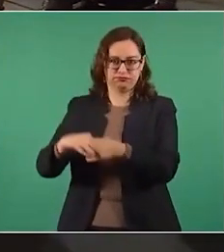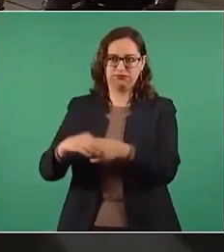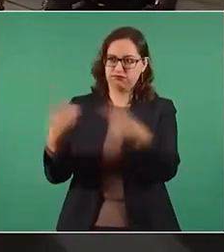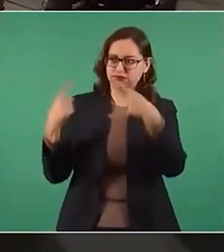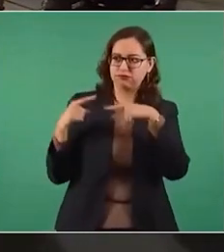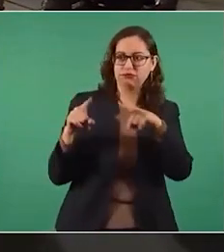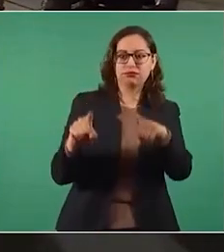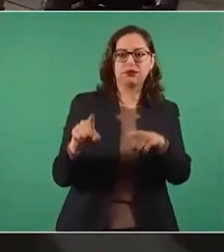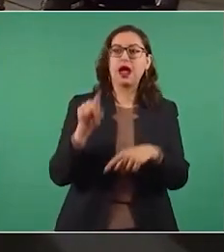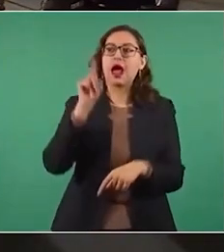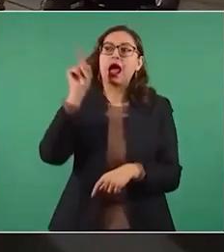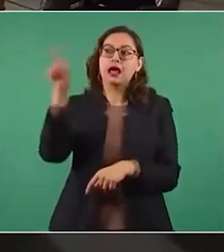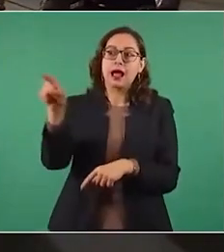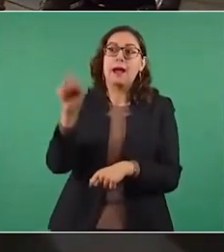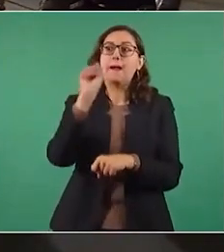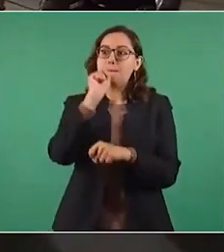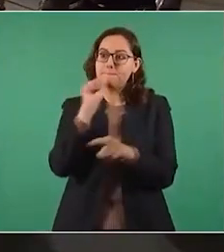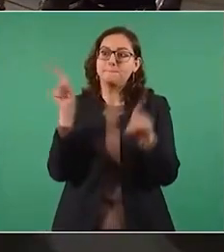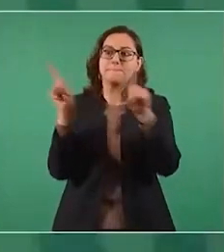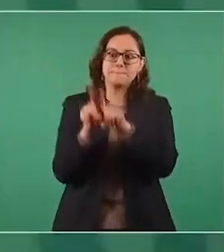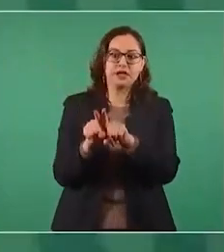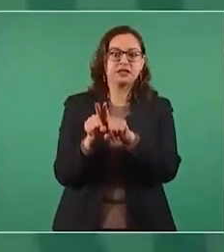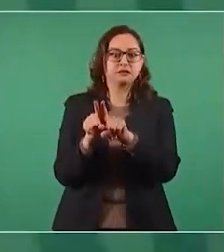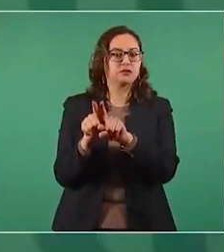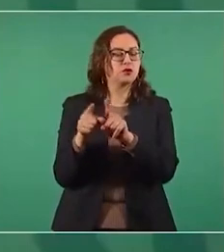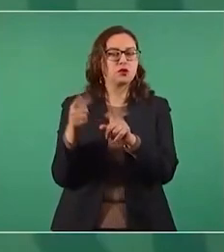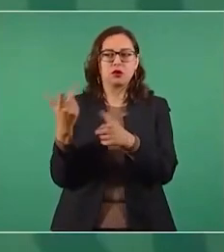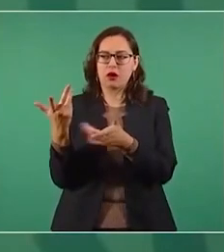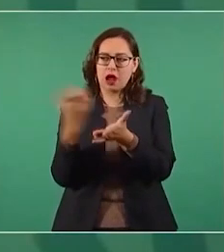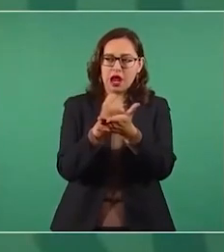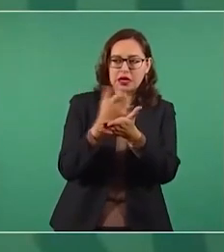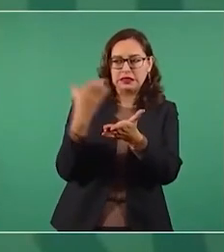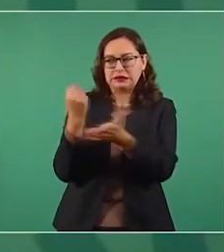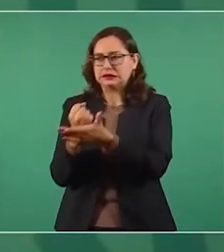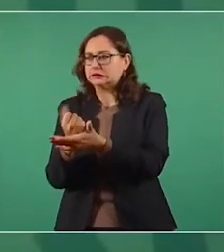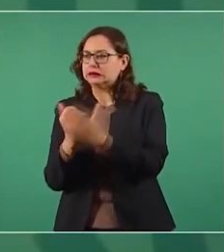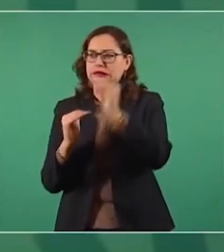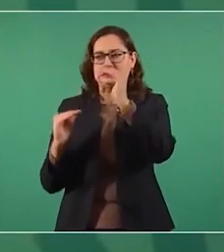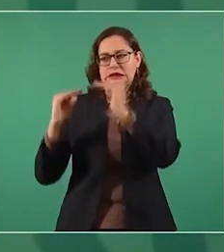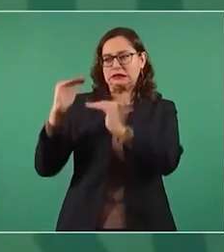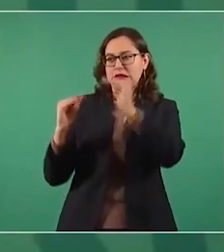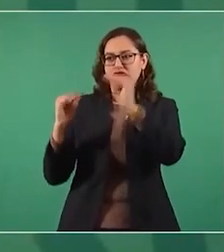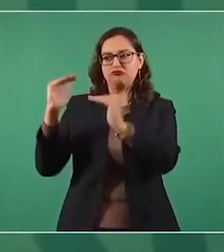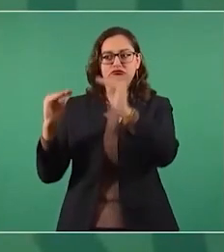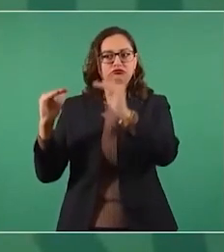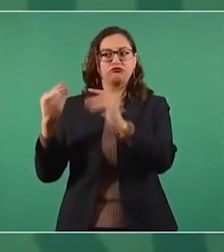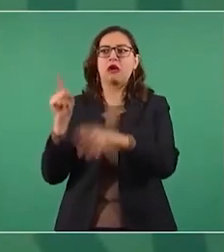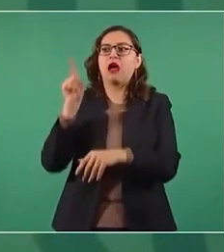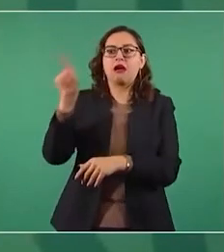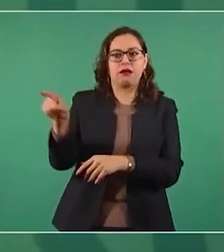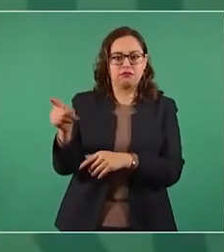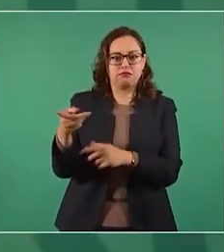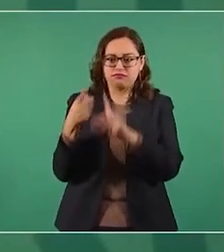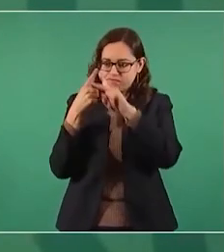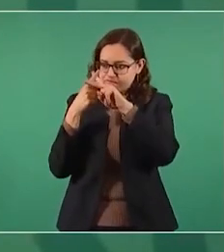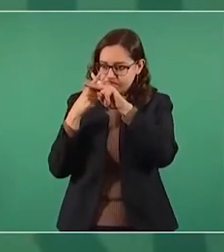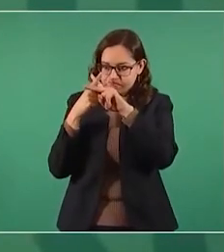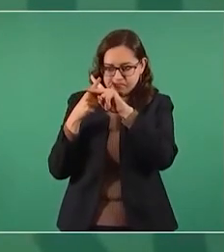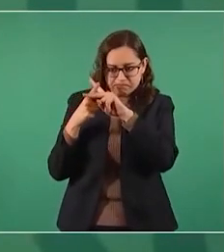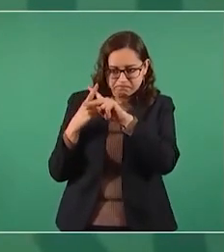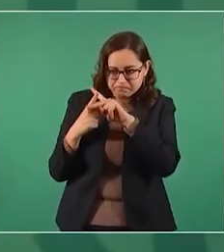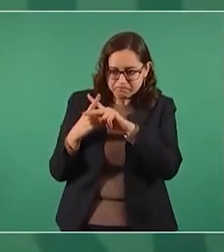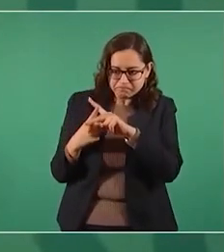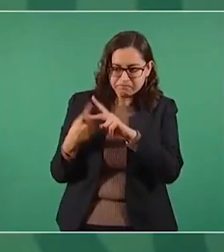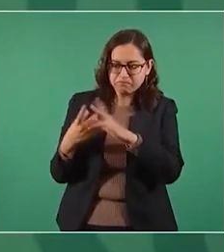había resultado una elección muy cerrada y se llevó a cabo un recuento en